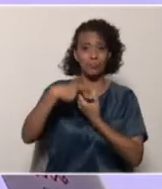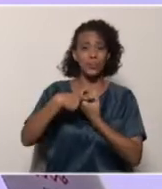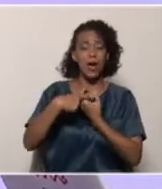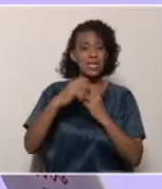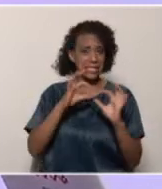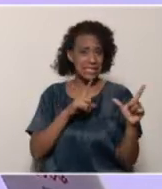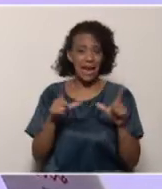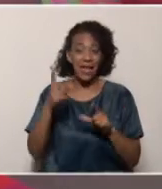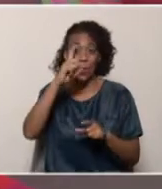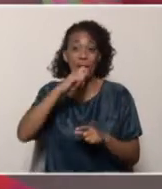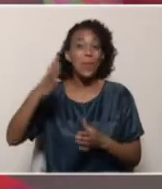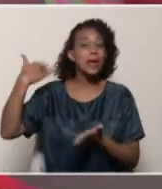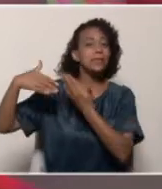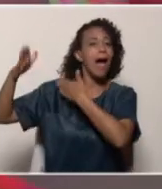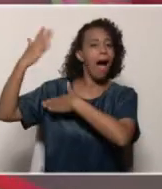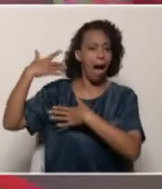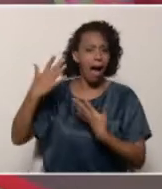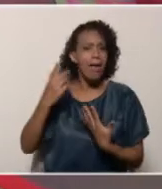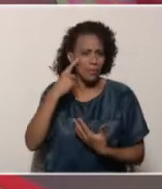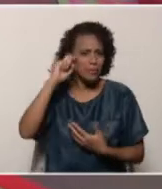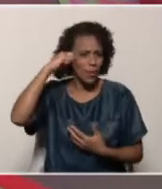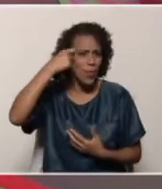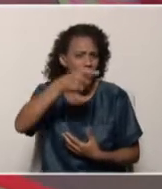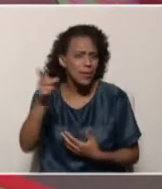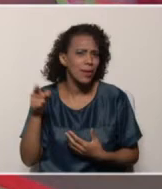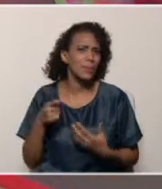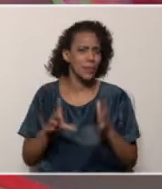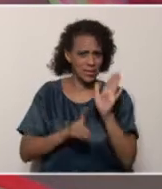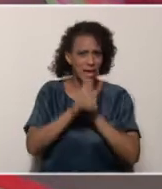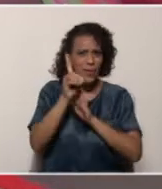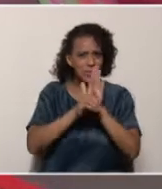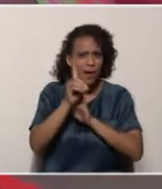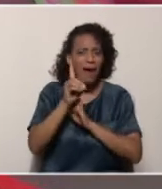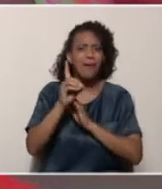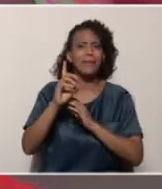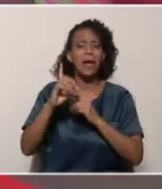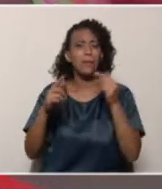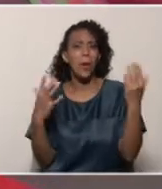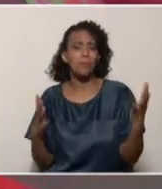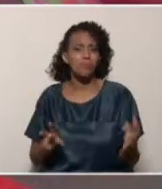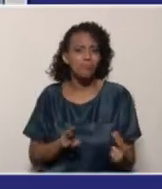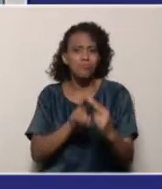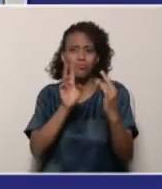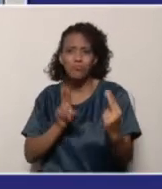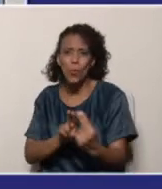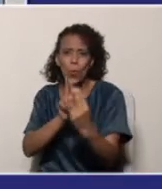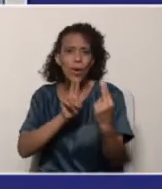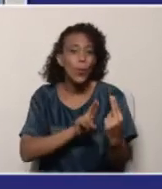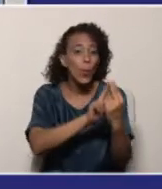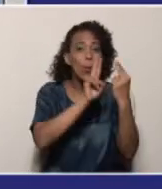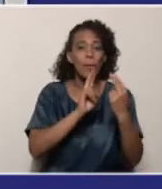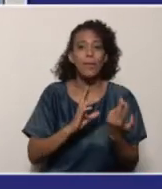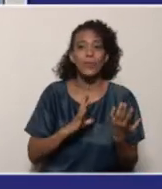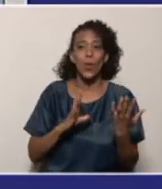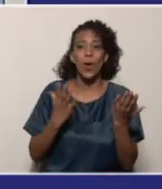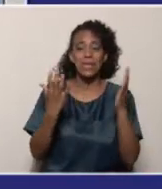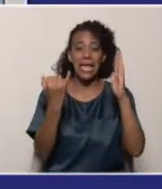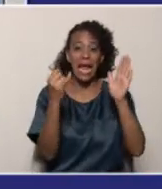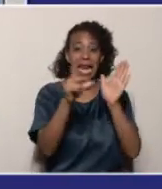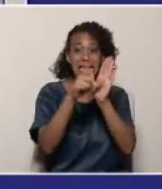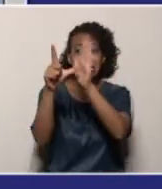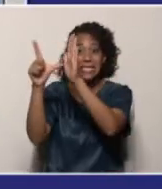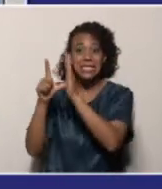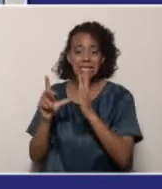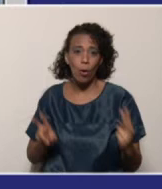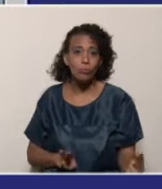ya desde el año pasado lo vinieron desarrollando. Y que esperemos que este año sigan involucrados dentro de esta actividad, que recordemos que